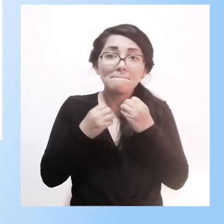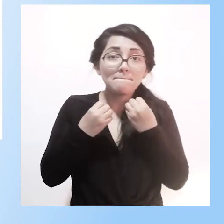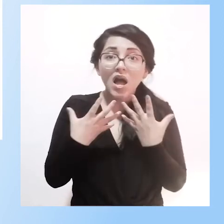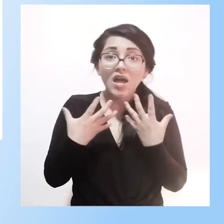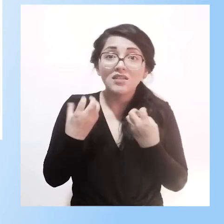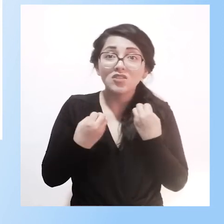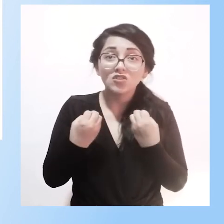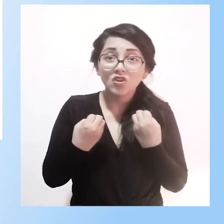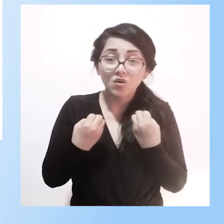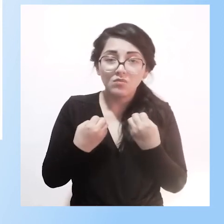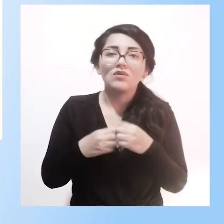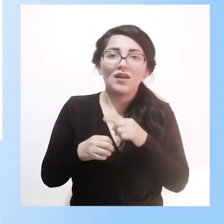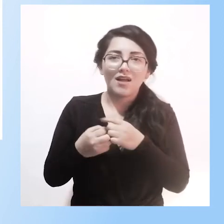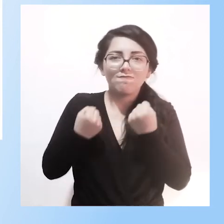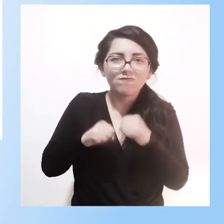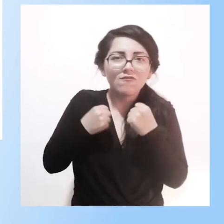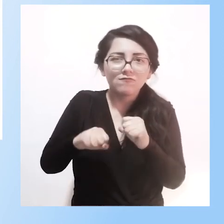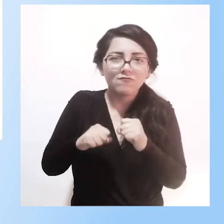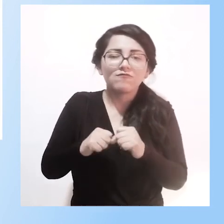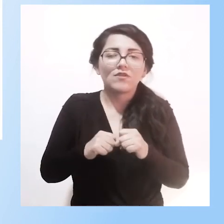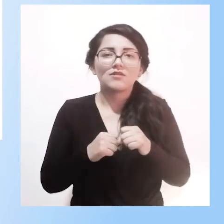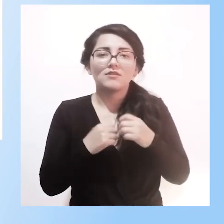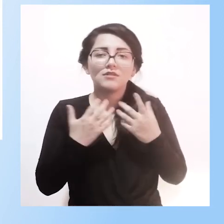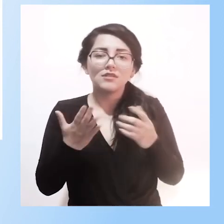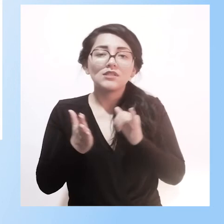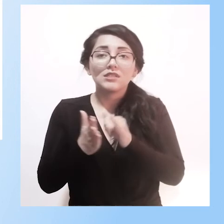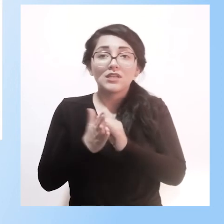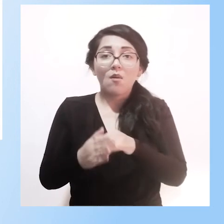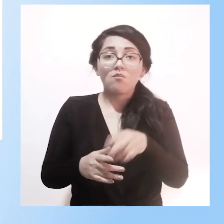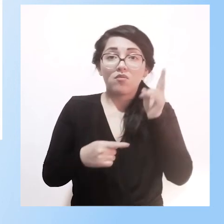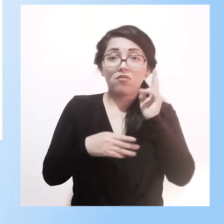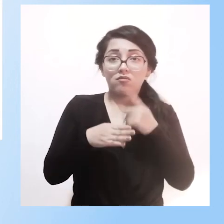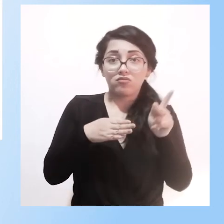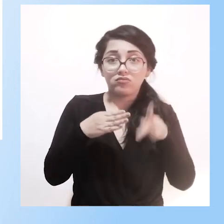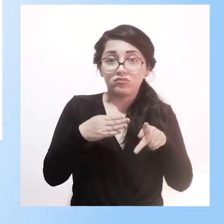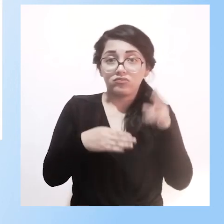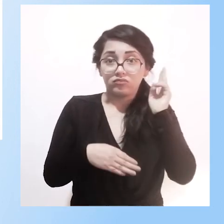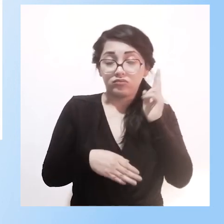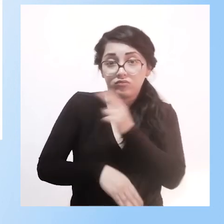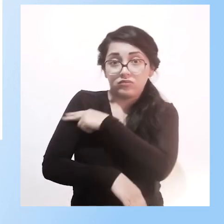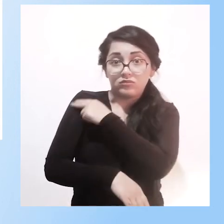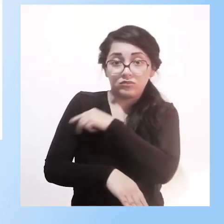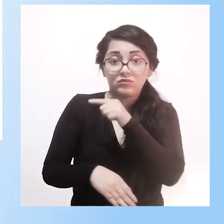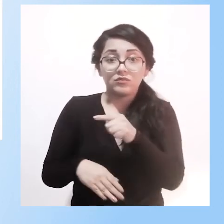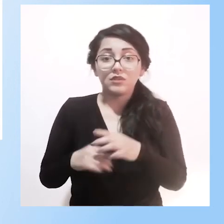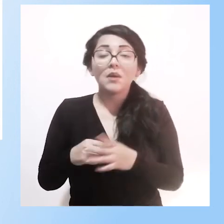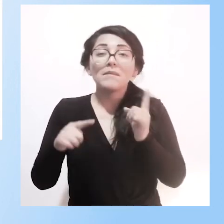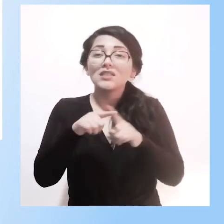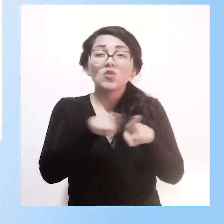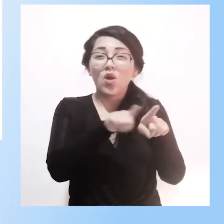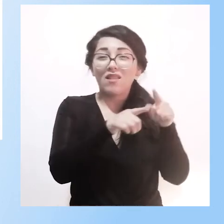con el desarrollo profesional del profesional de la clase hospitalaria y de los otros también